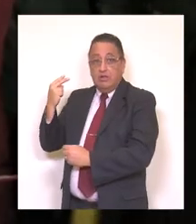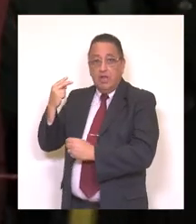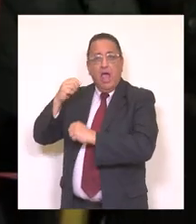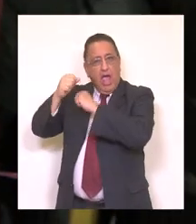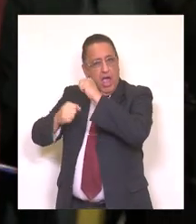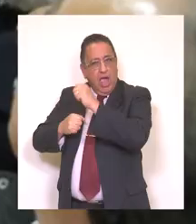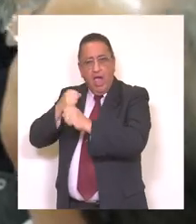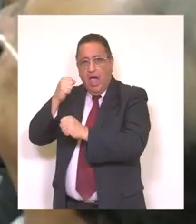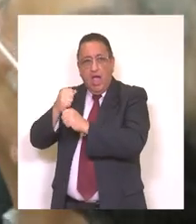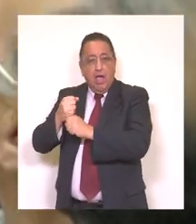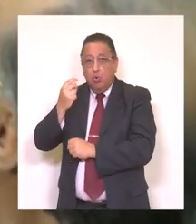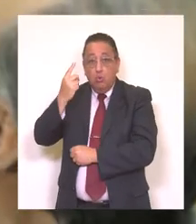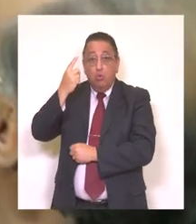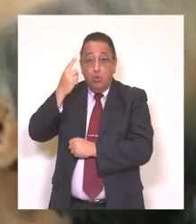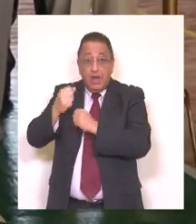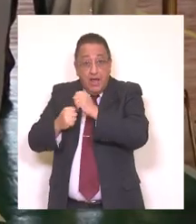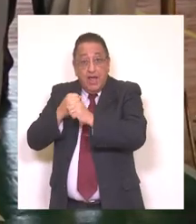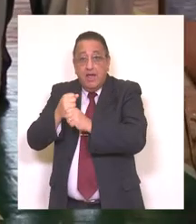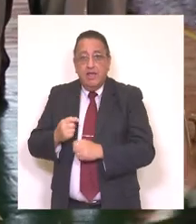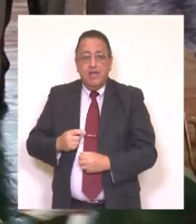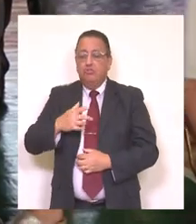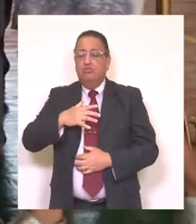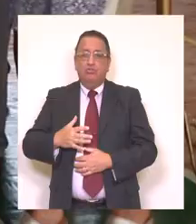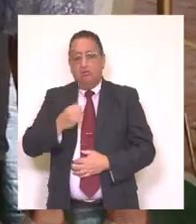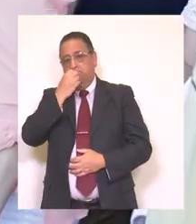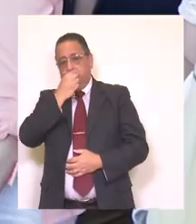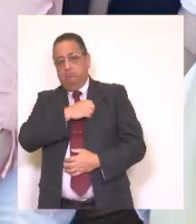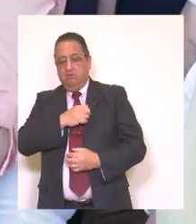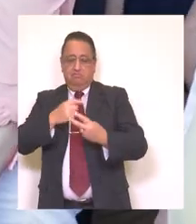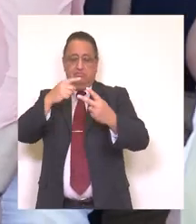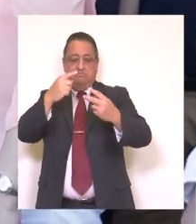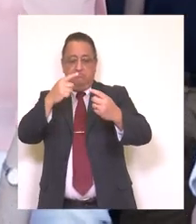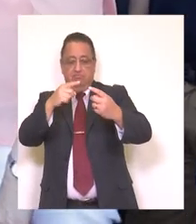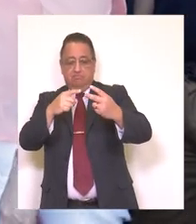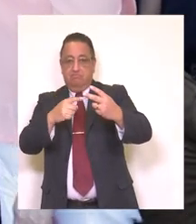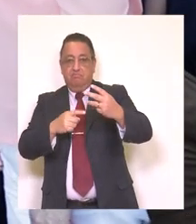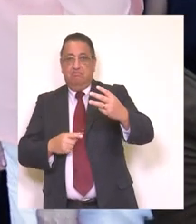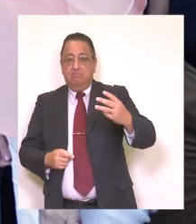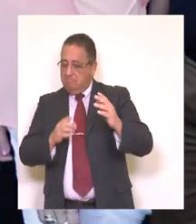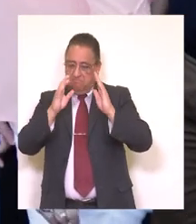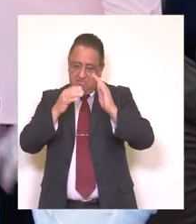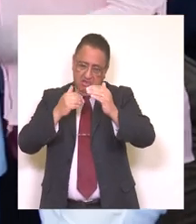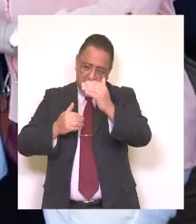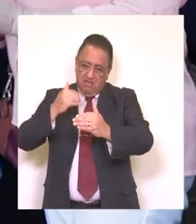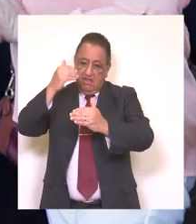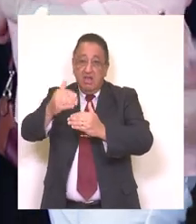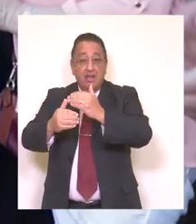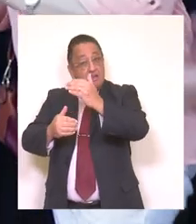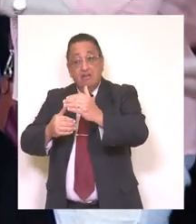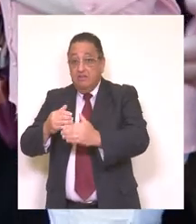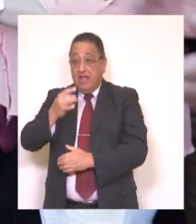Hace solo un año dábamos importancia y nos enorgullecíamos de todo lo que hemos conseguido, construido y